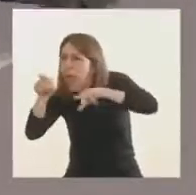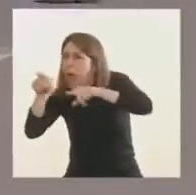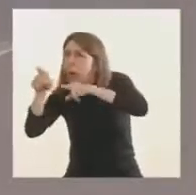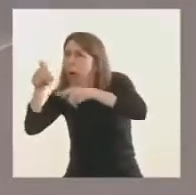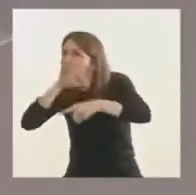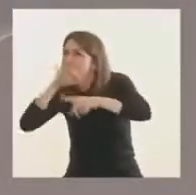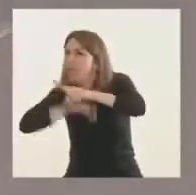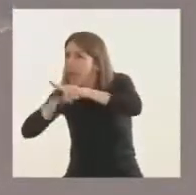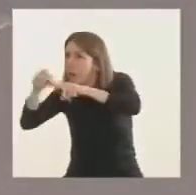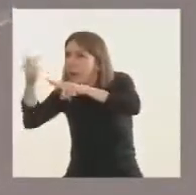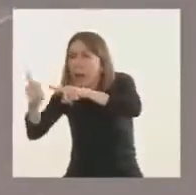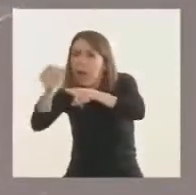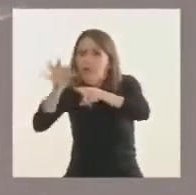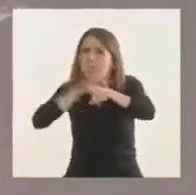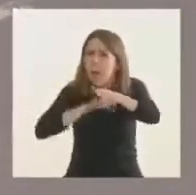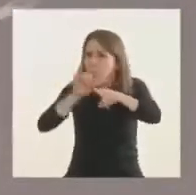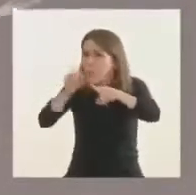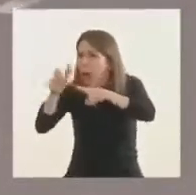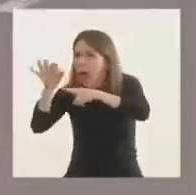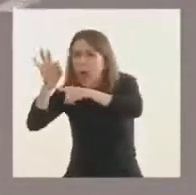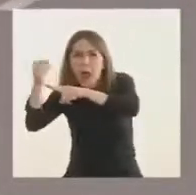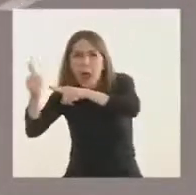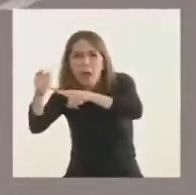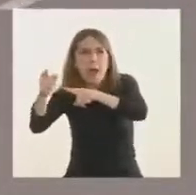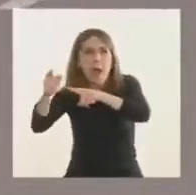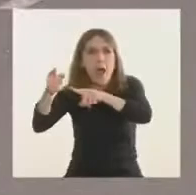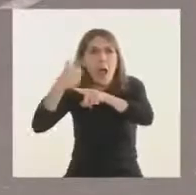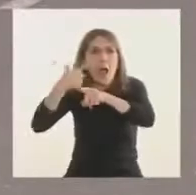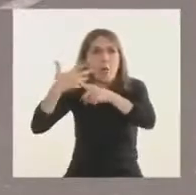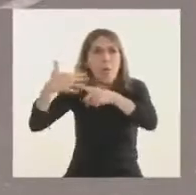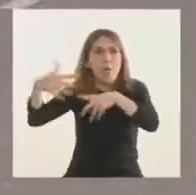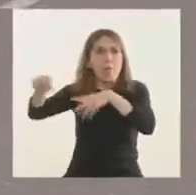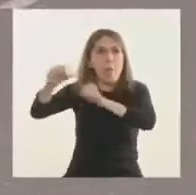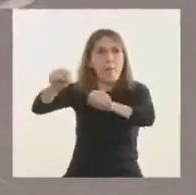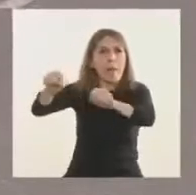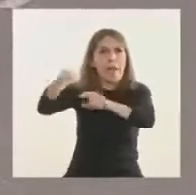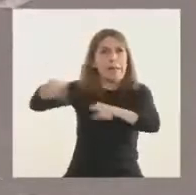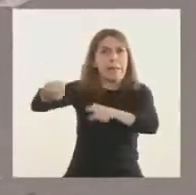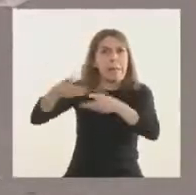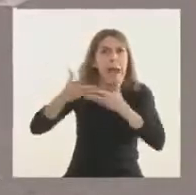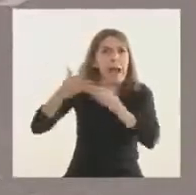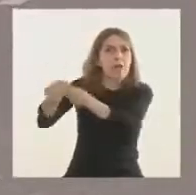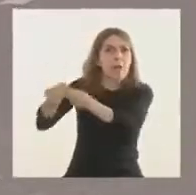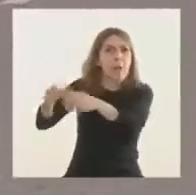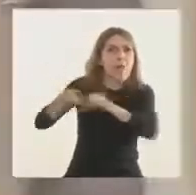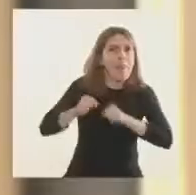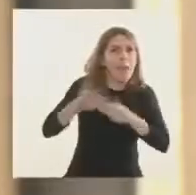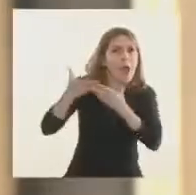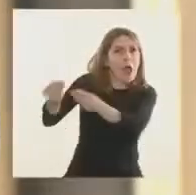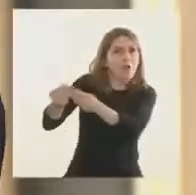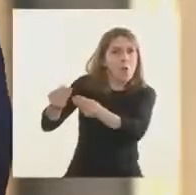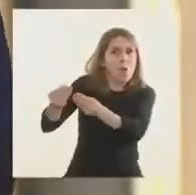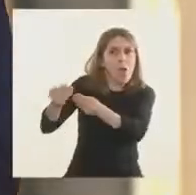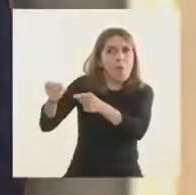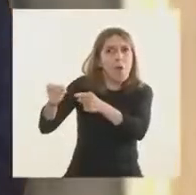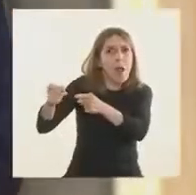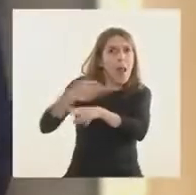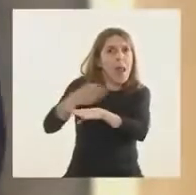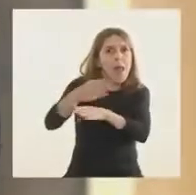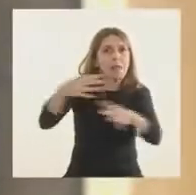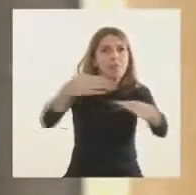alguien está infectado, poder, de algún modo, aislarlo del resto para que no siga contagiando.